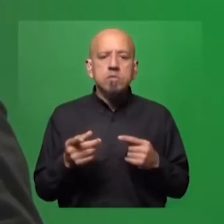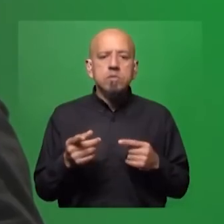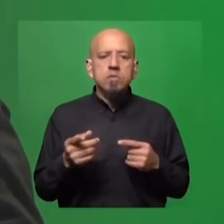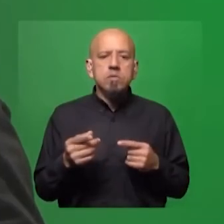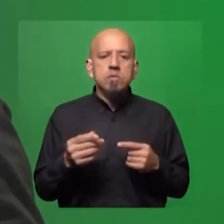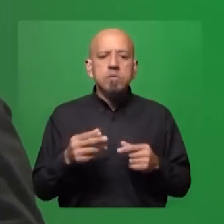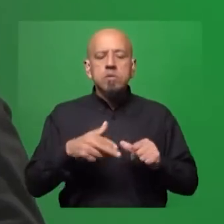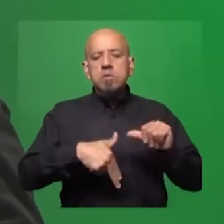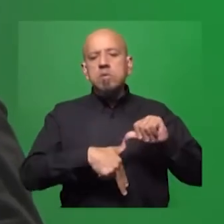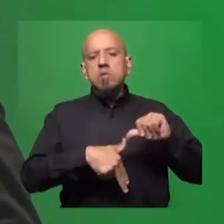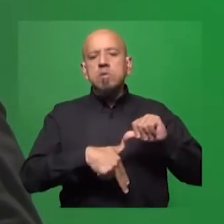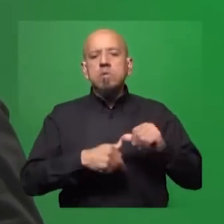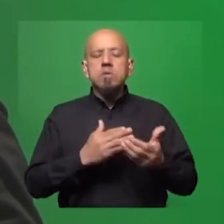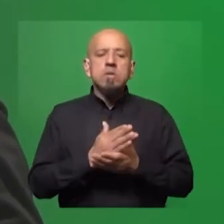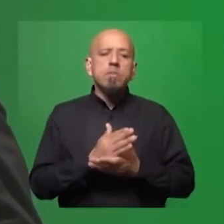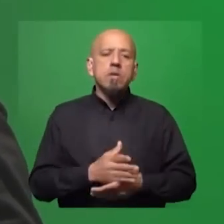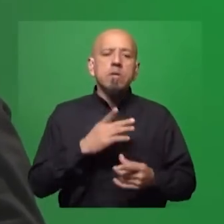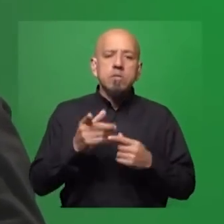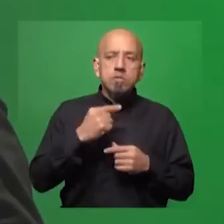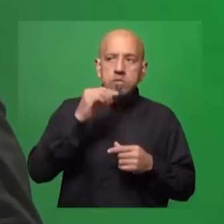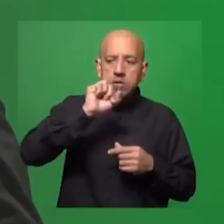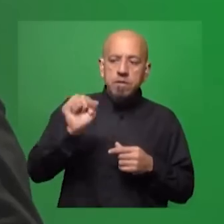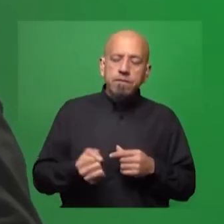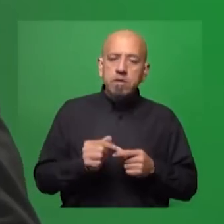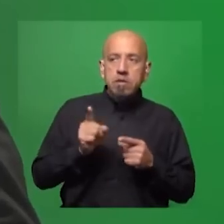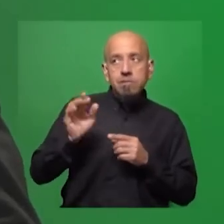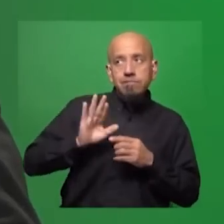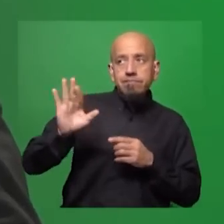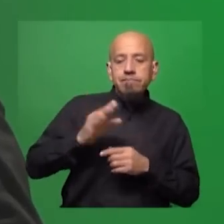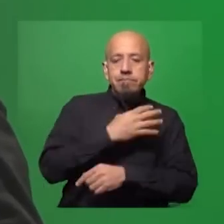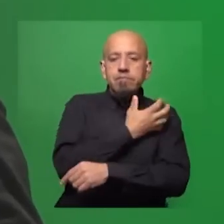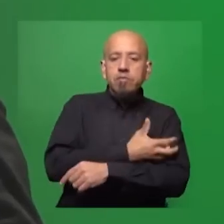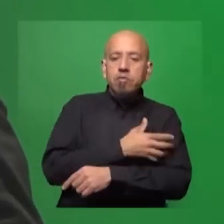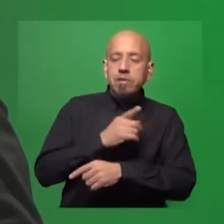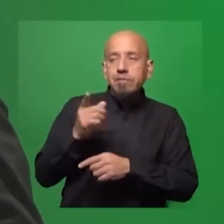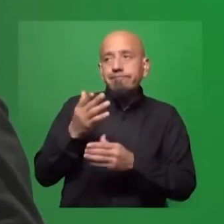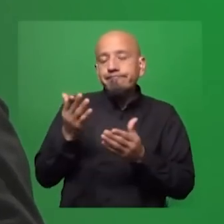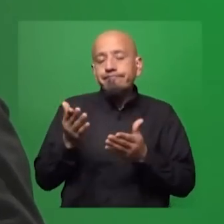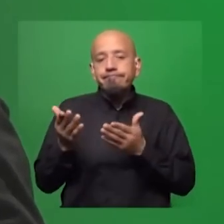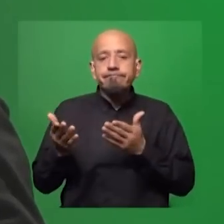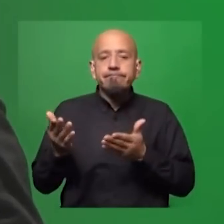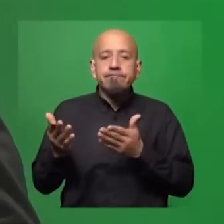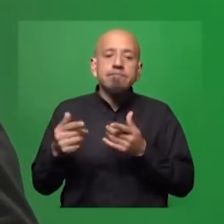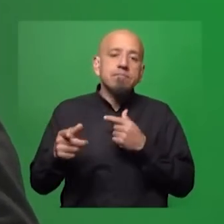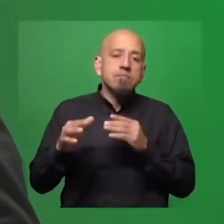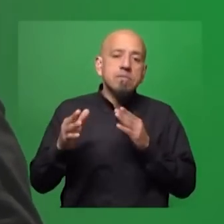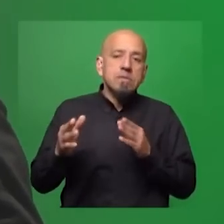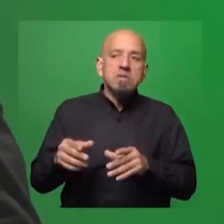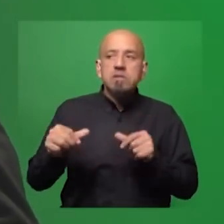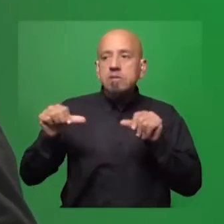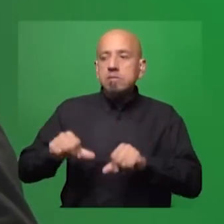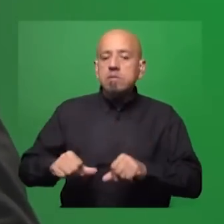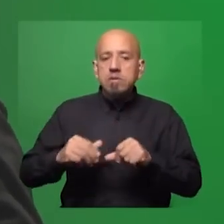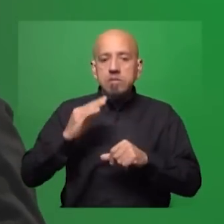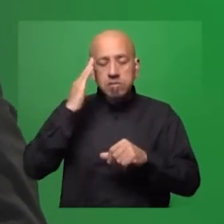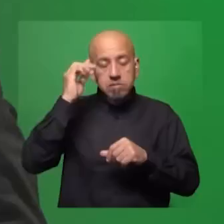latinoamericanos, ¿no? Siempre vamos a mirar a África como diciendo, bueno, no, pobres, ¿no? Los africanos les va peor que a nosotros, saben